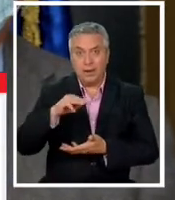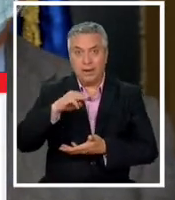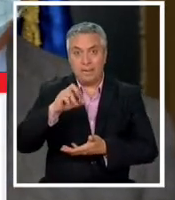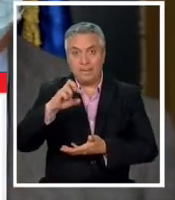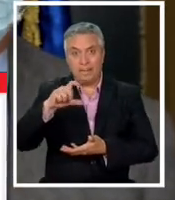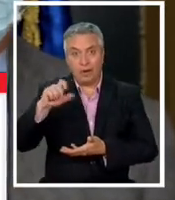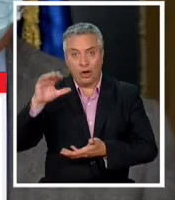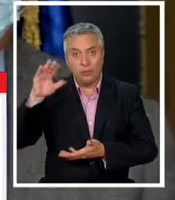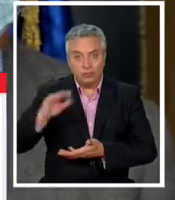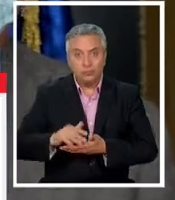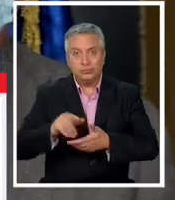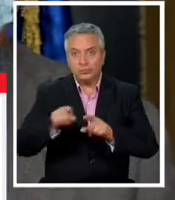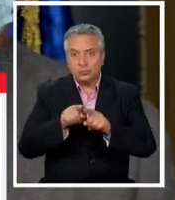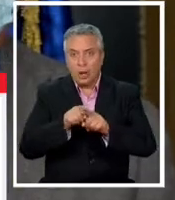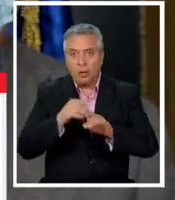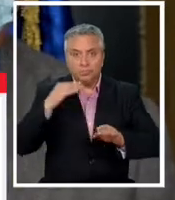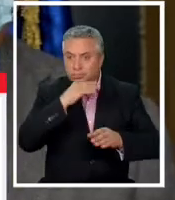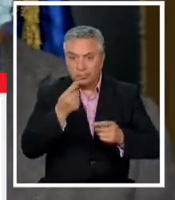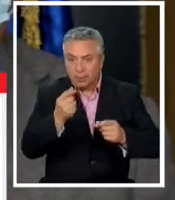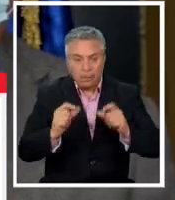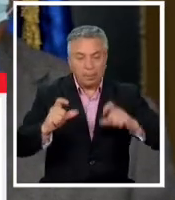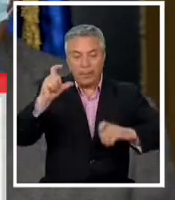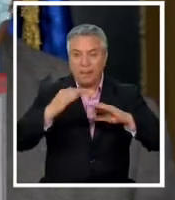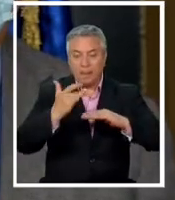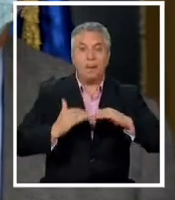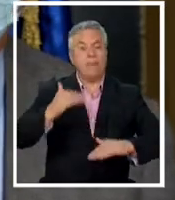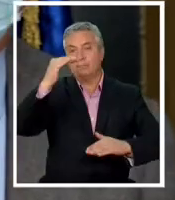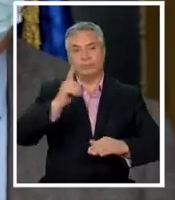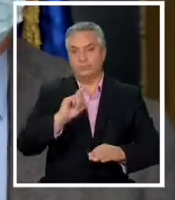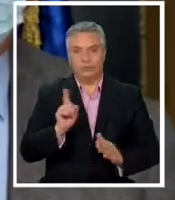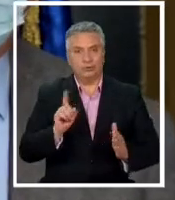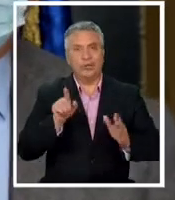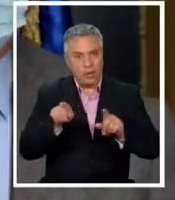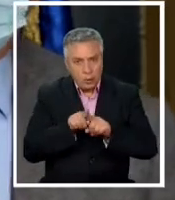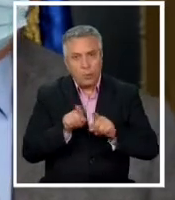a un ajuste repentino de precios y permite